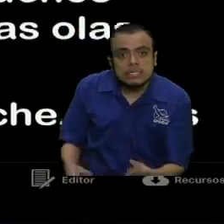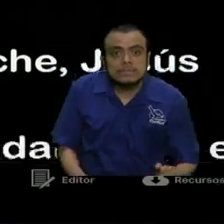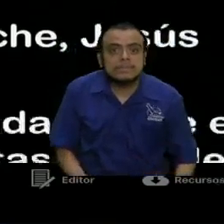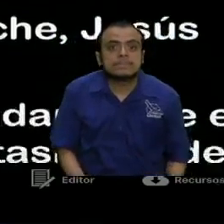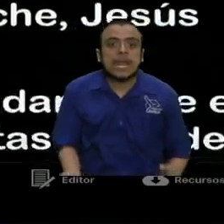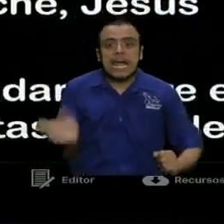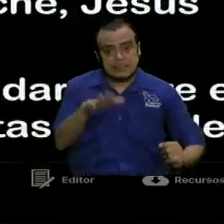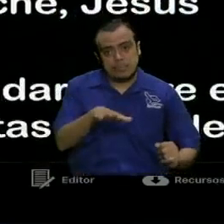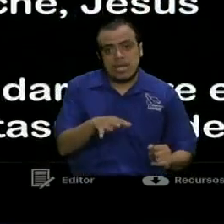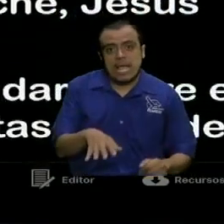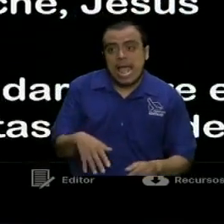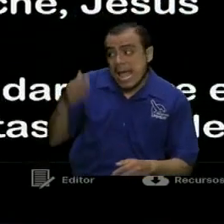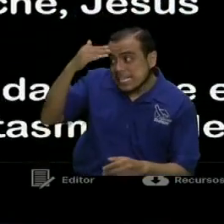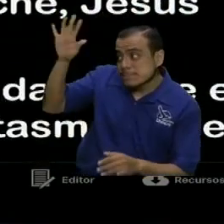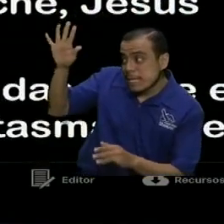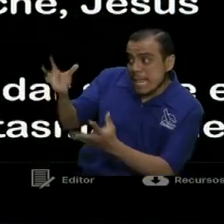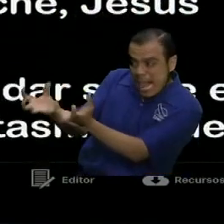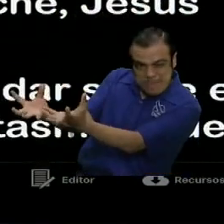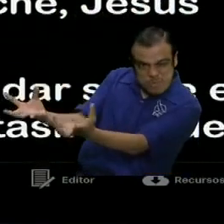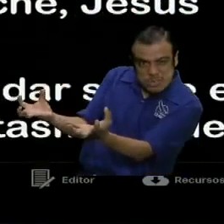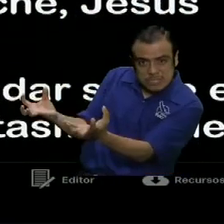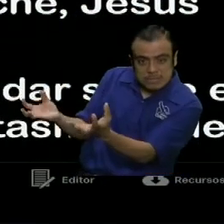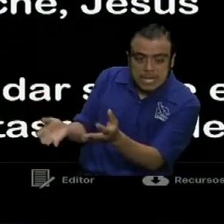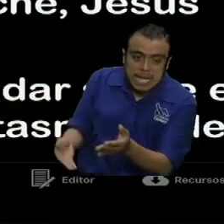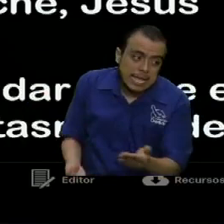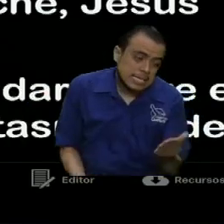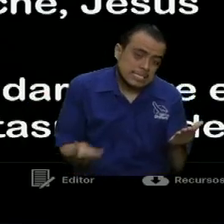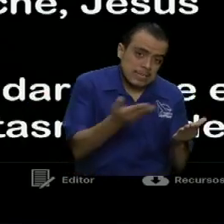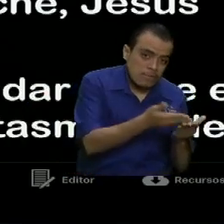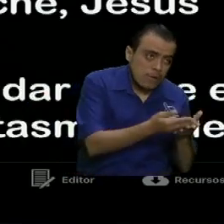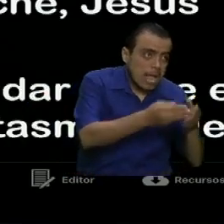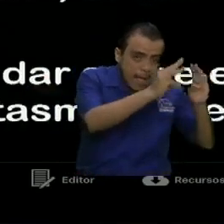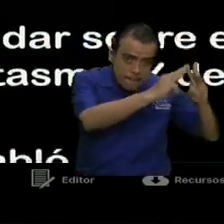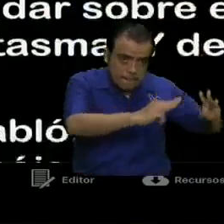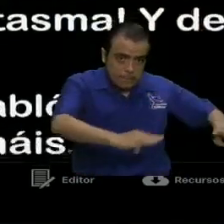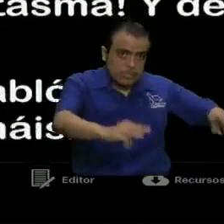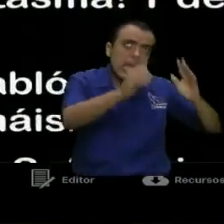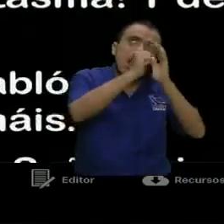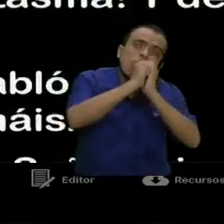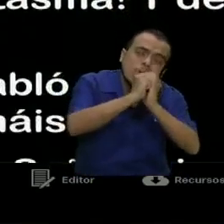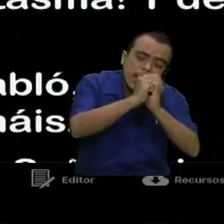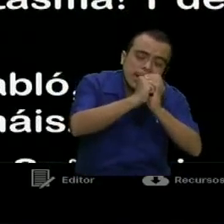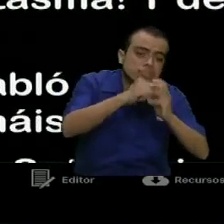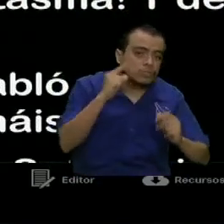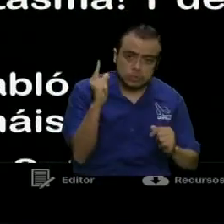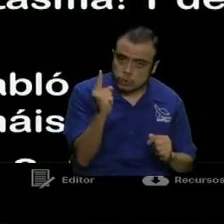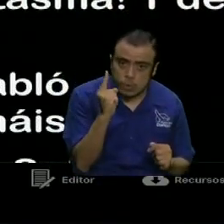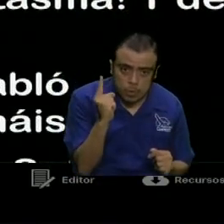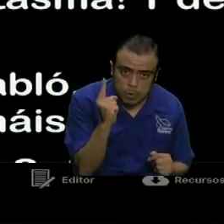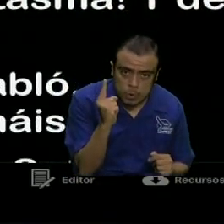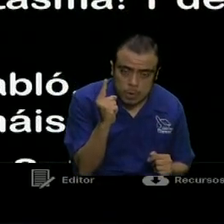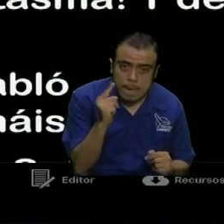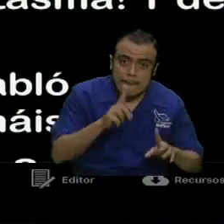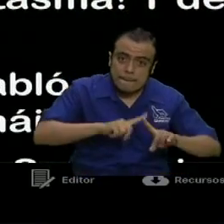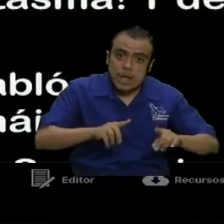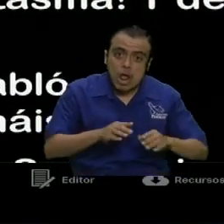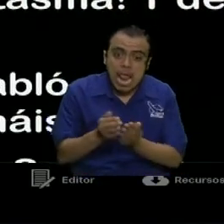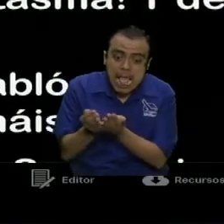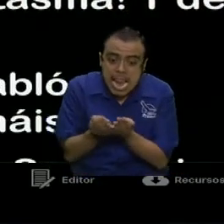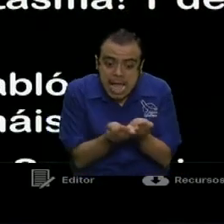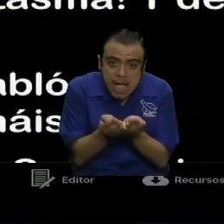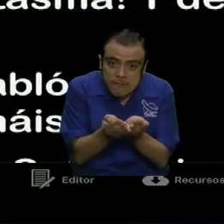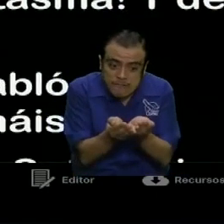Después de despedir a la multitud, subió al monte a solas para orar y al anochecer estaba ahí solo. Pero la barca